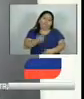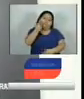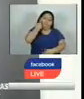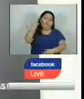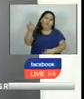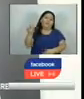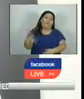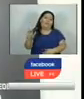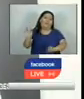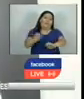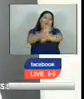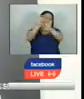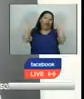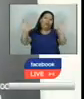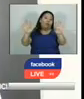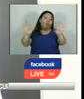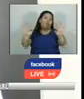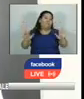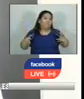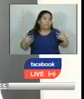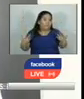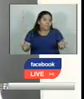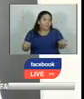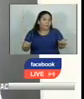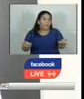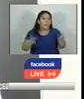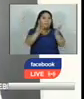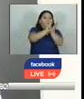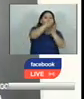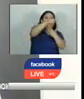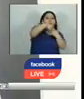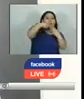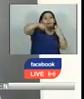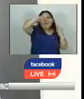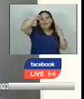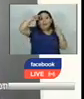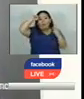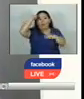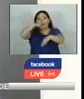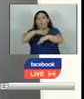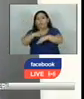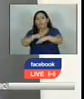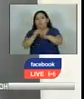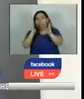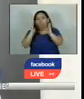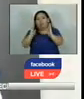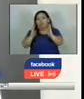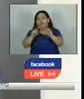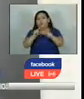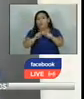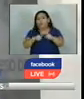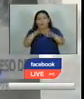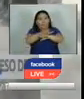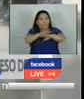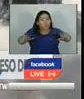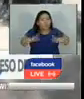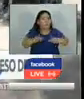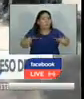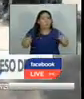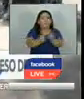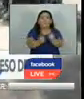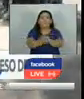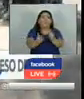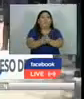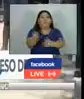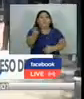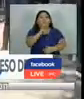claramente definido es la ampliación de los programas de trabajadores temporales que no es una vía para la migración regular que